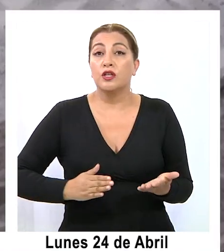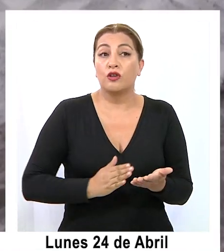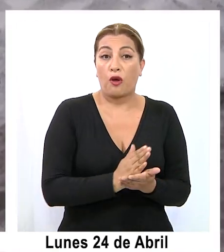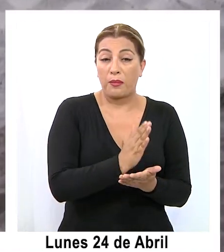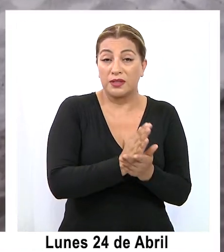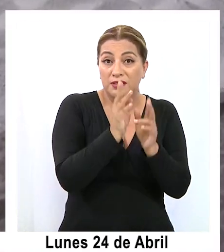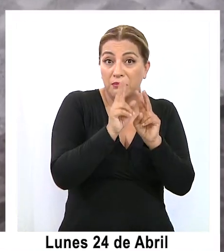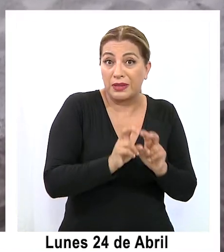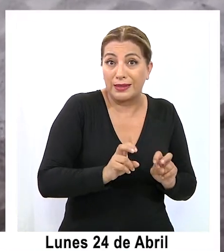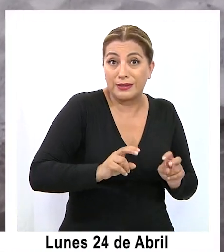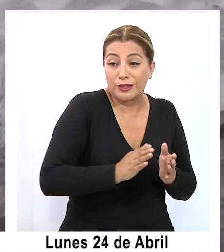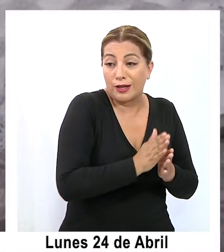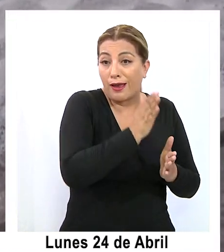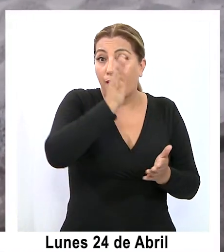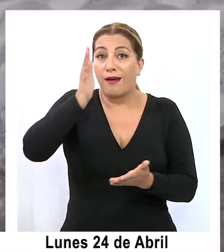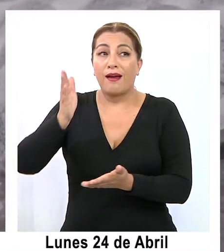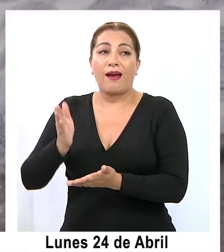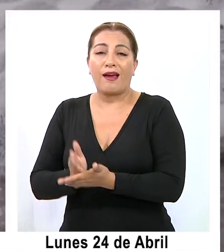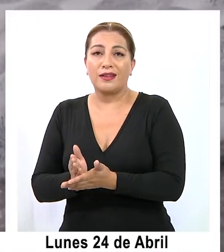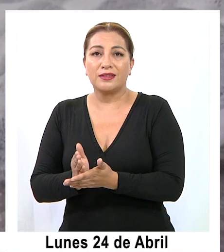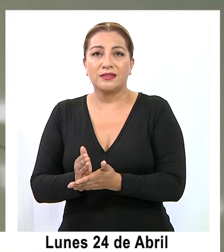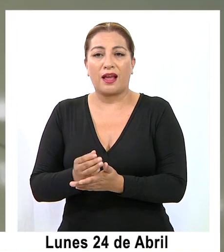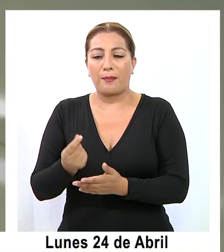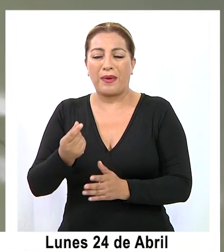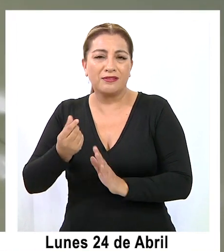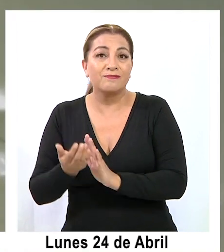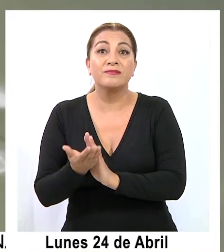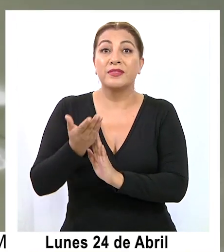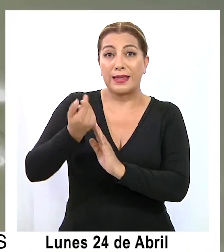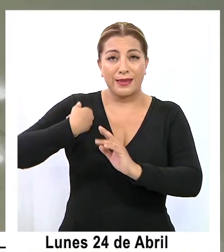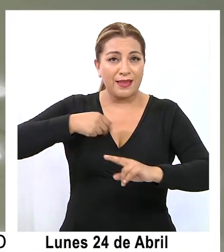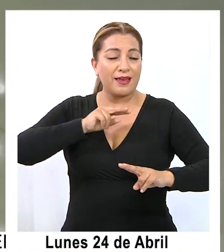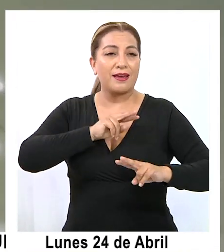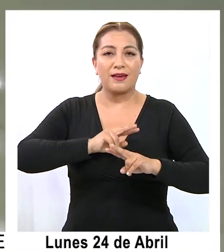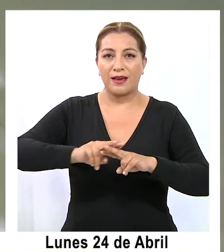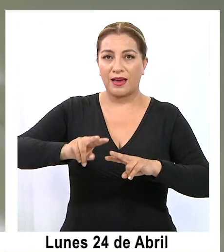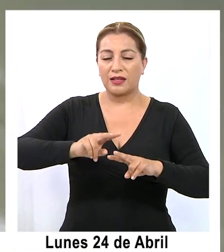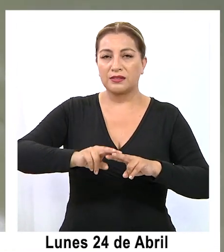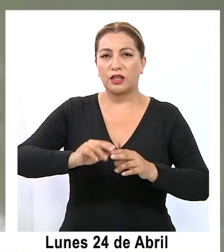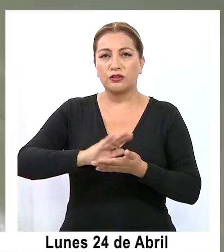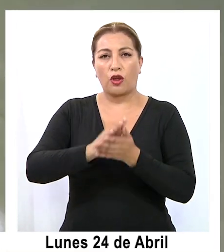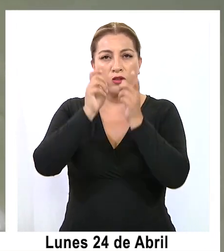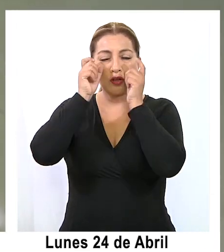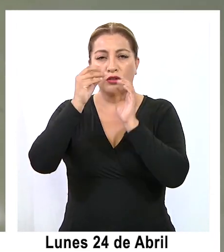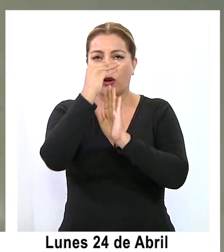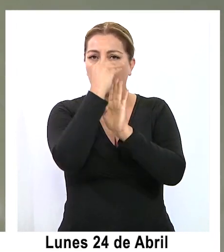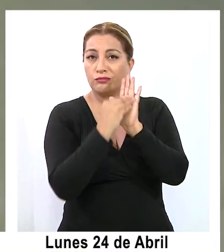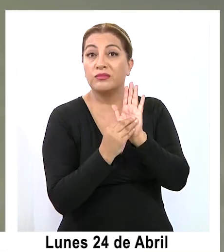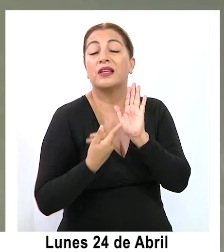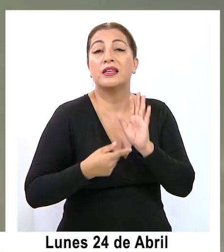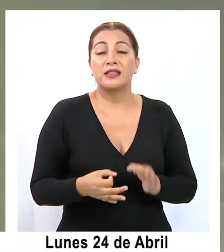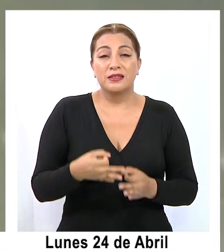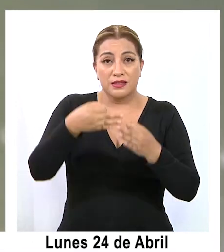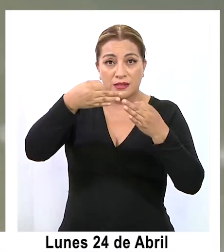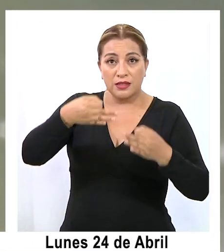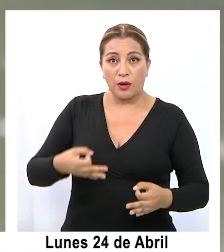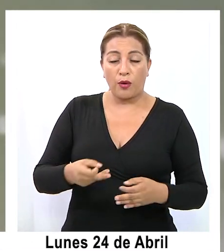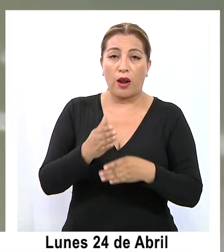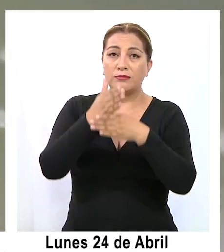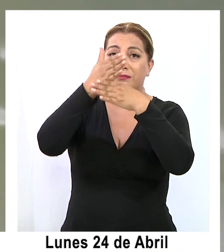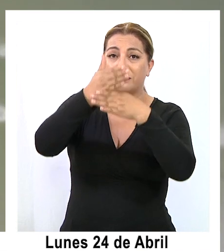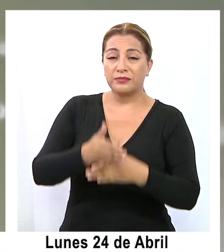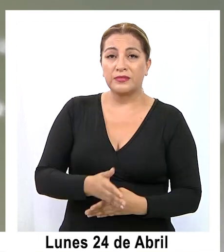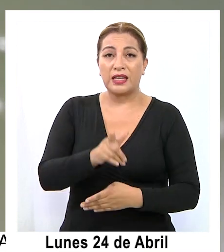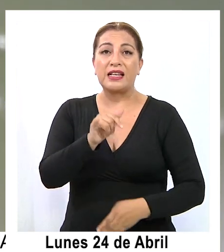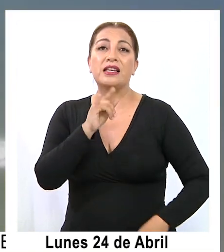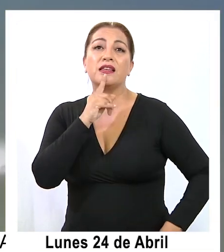exploración hasta la agregación de valor, y genere las regulaciones que aseguren la sostenibilidad